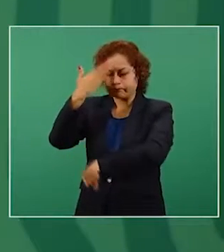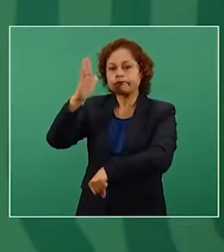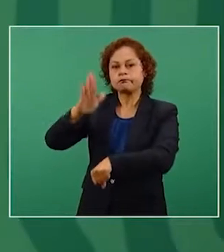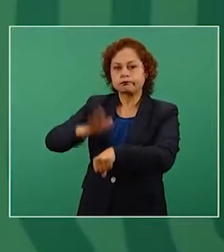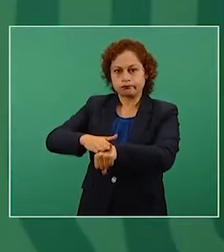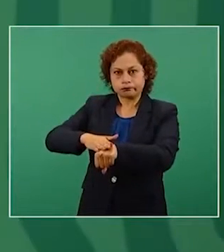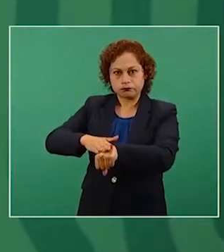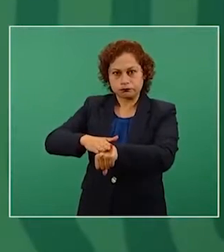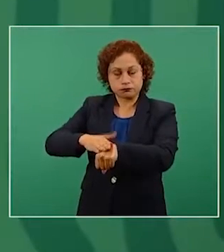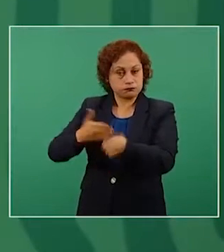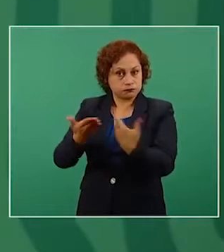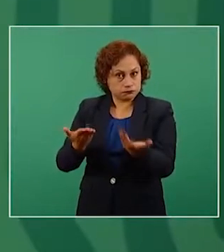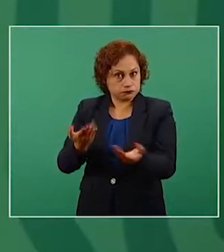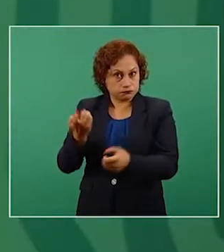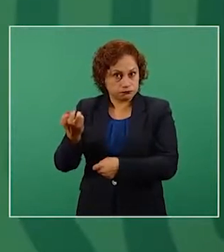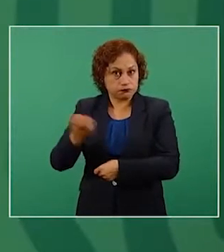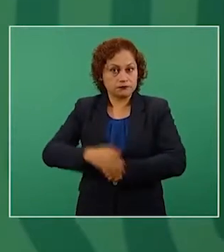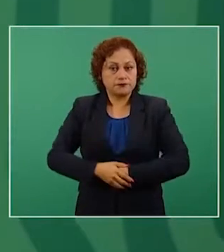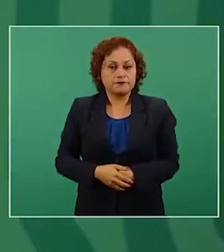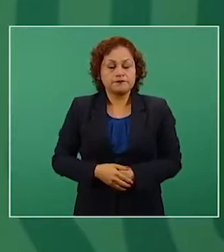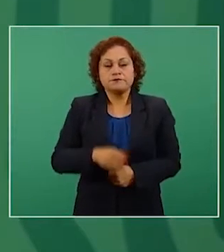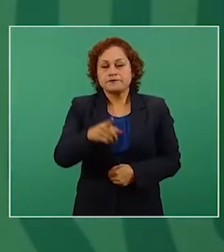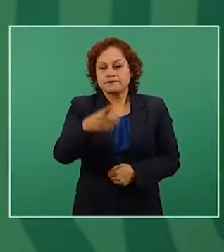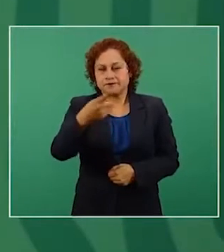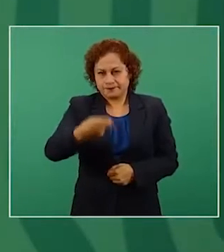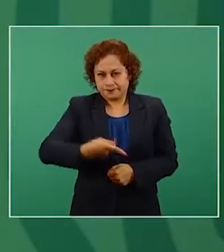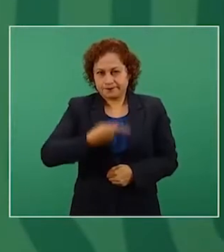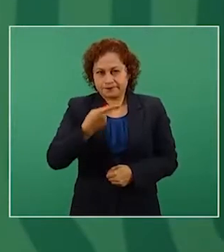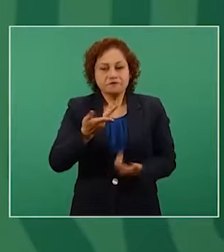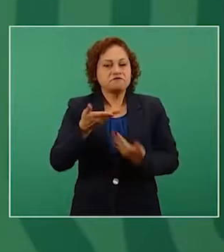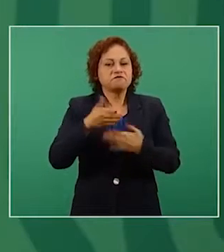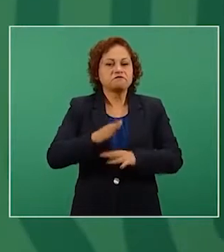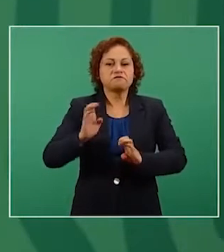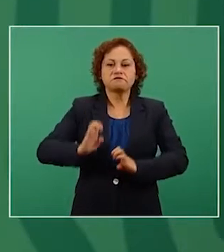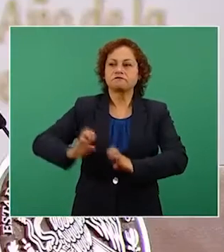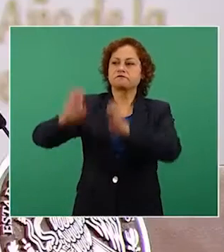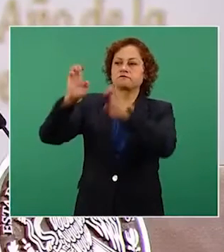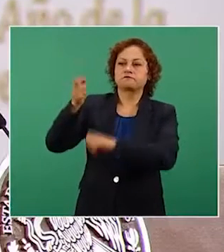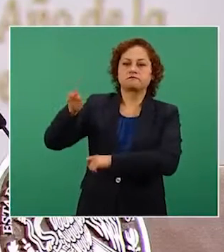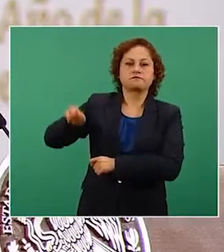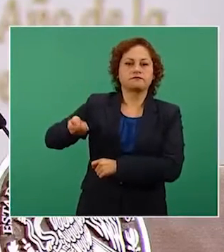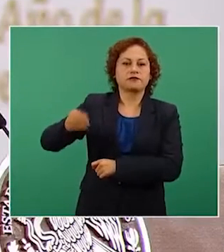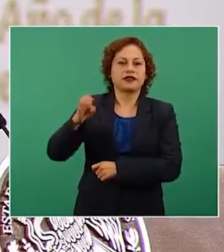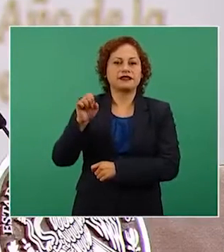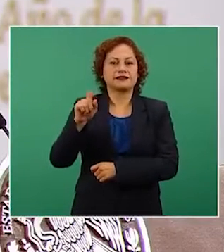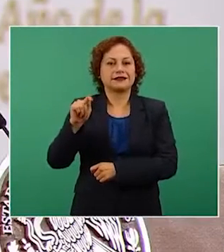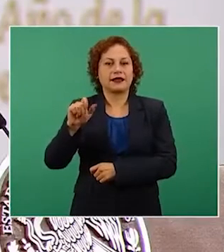propósito. Lo de la estela de luz, aunque es un monumento,